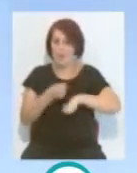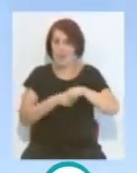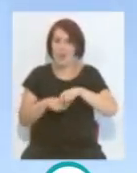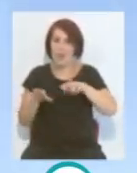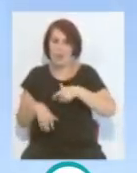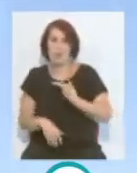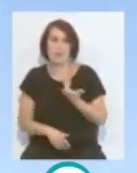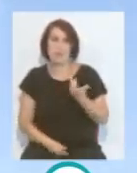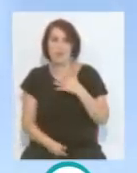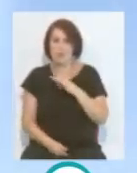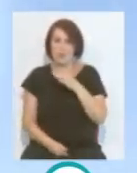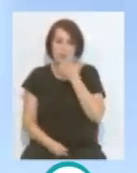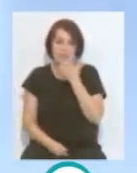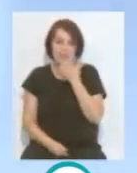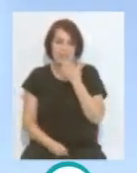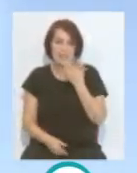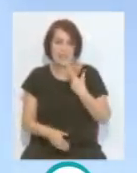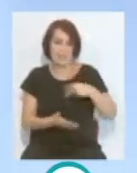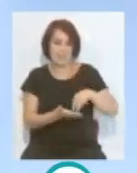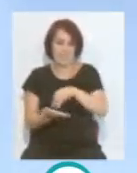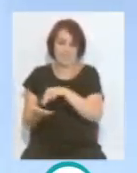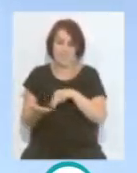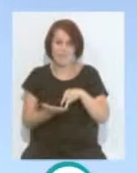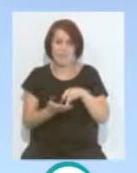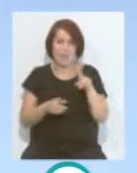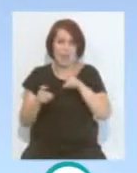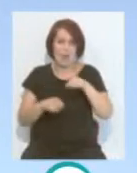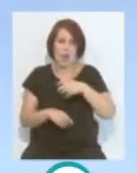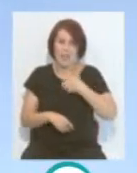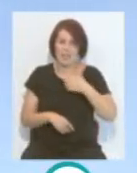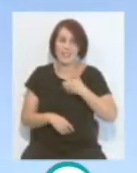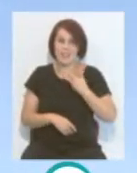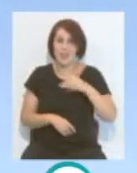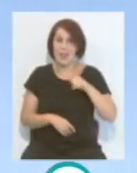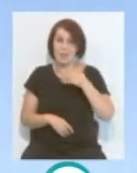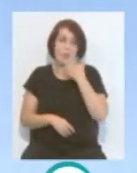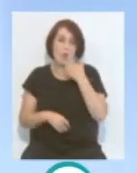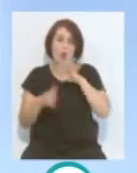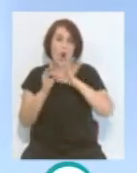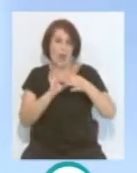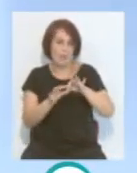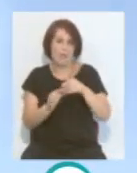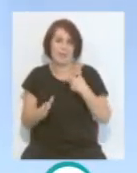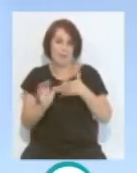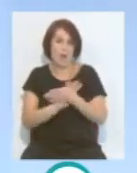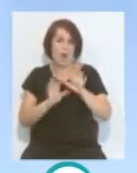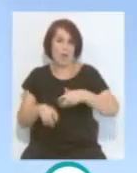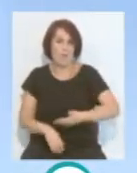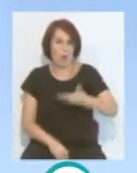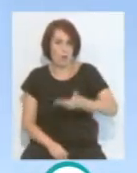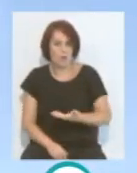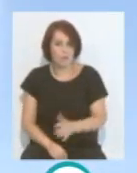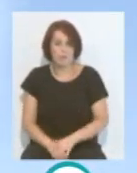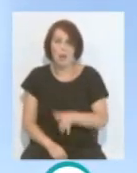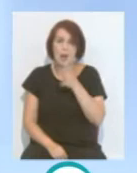en selecciones tan globalmente conocidas y tan admiradas como la Argentina, aunque sea el caso de la Olímpica, ¿no? Vamos a quedarnos a continuación con la